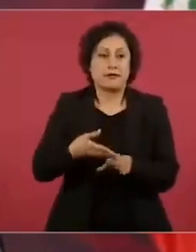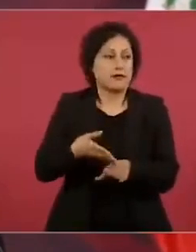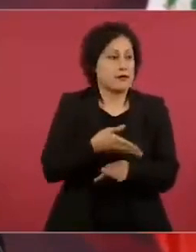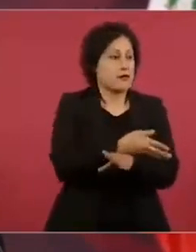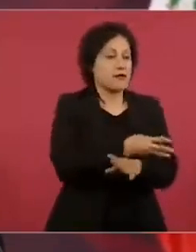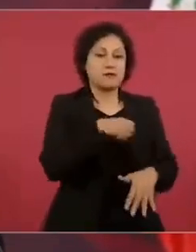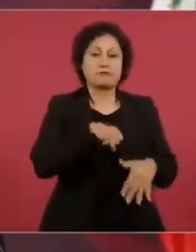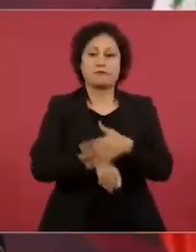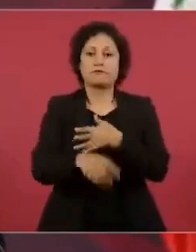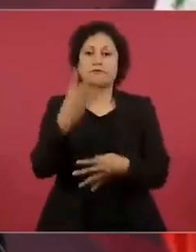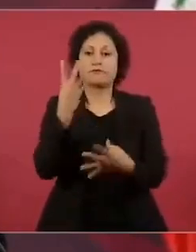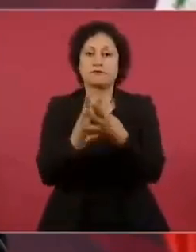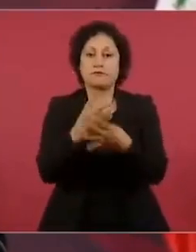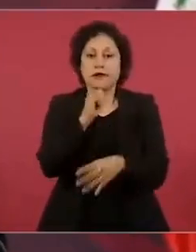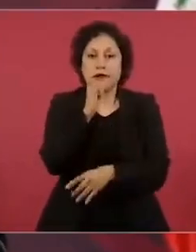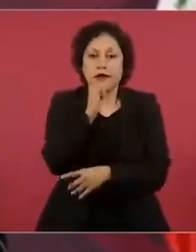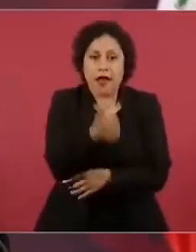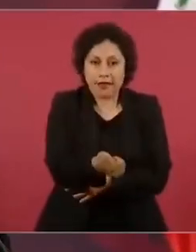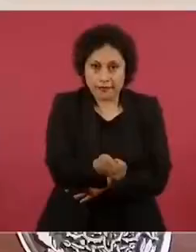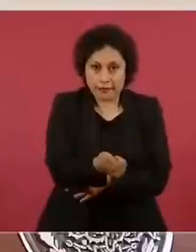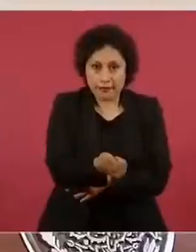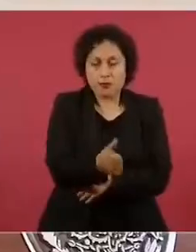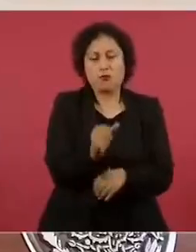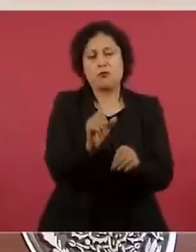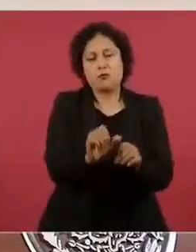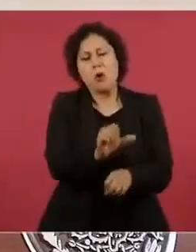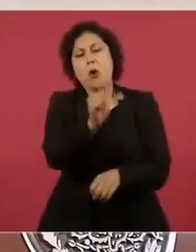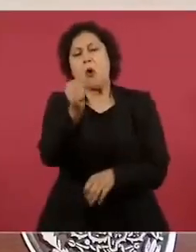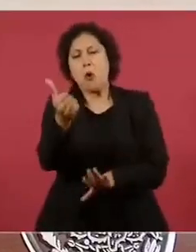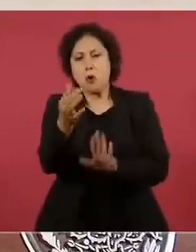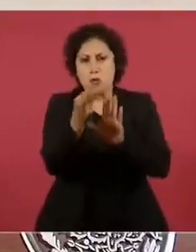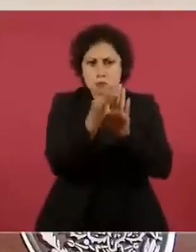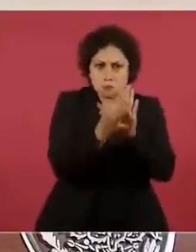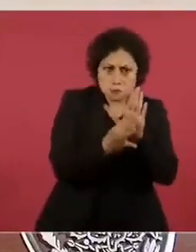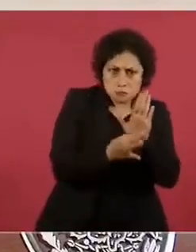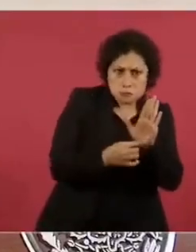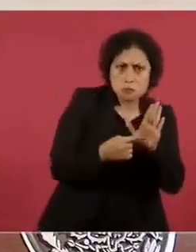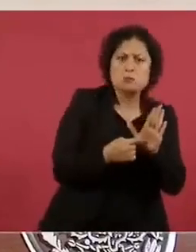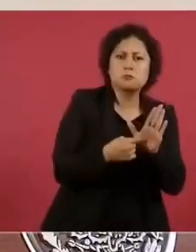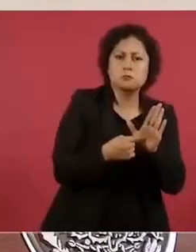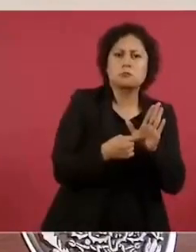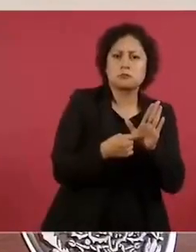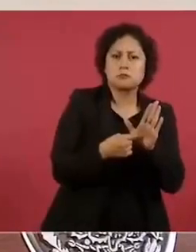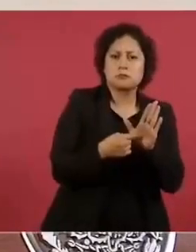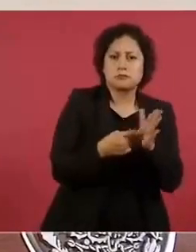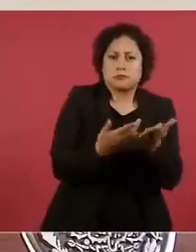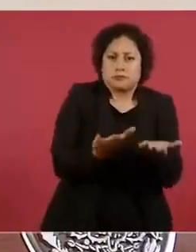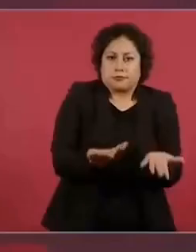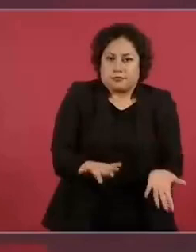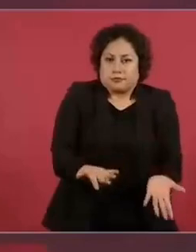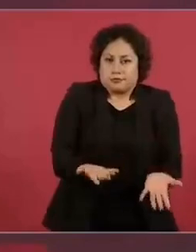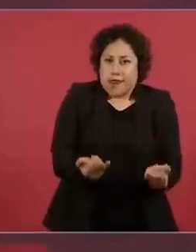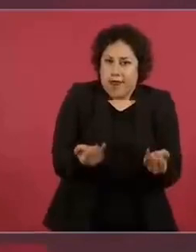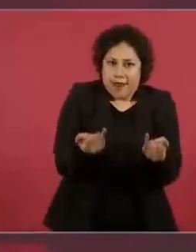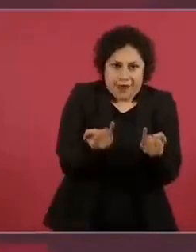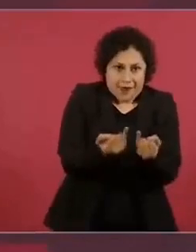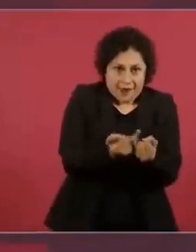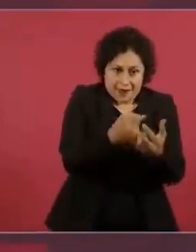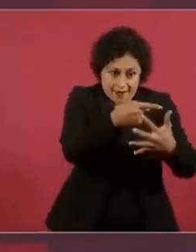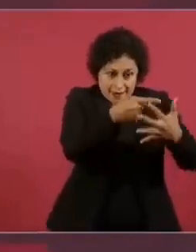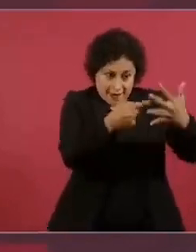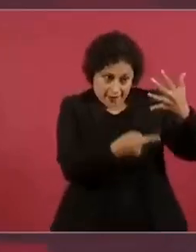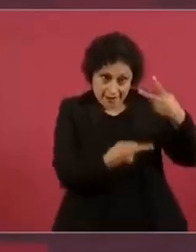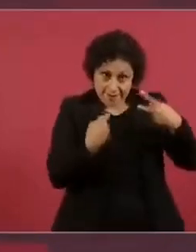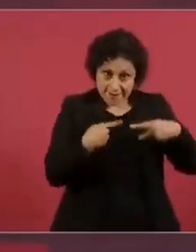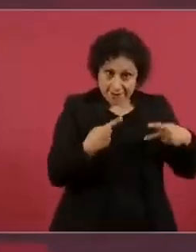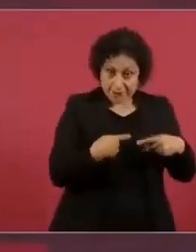requisitos, pues es lo mismo, se establecen